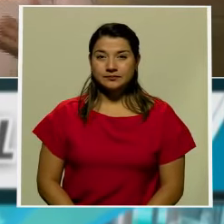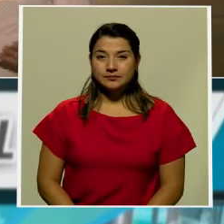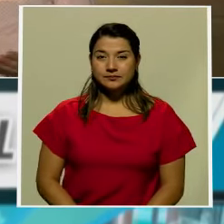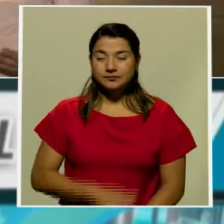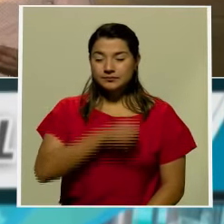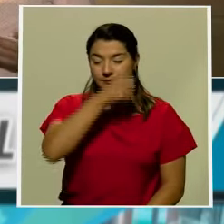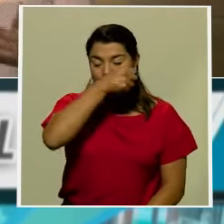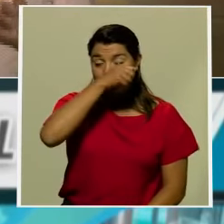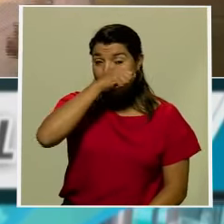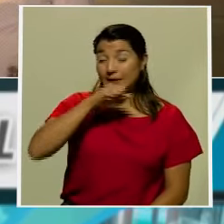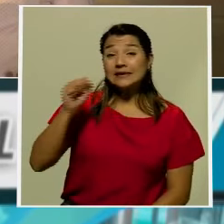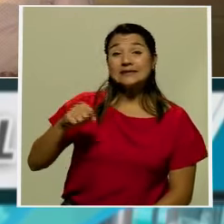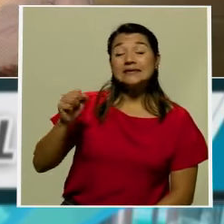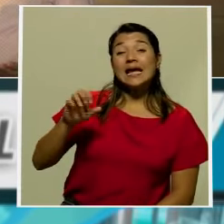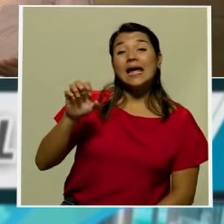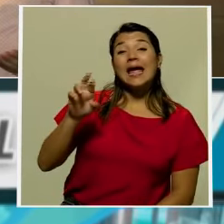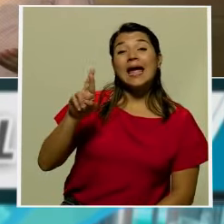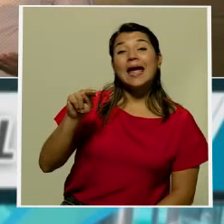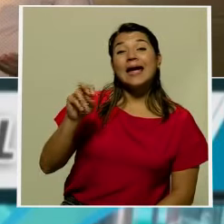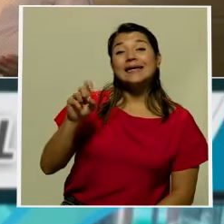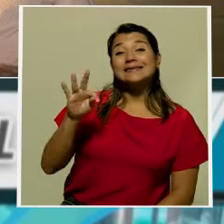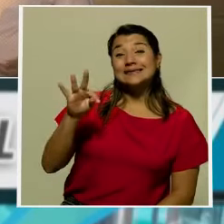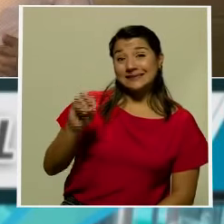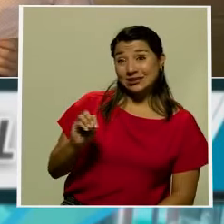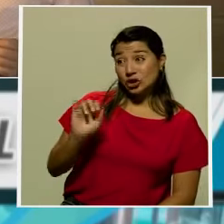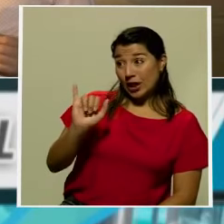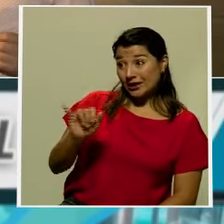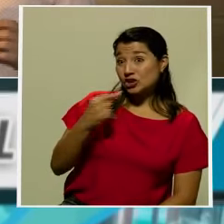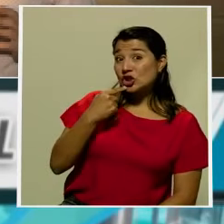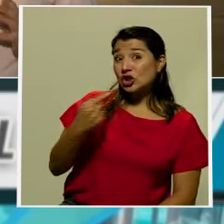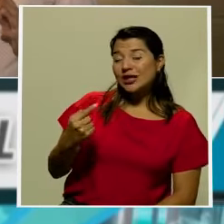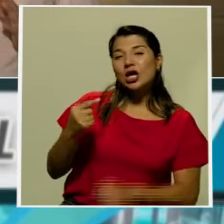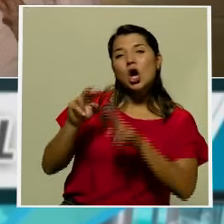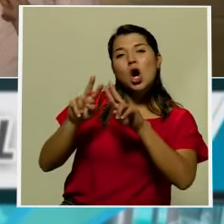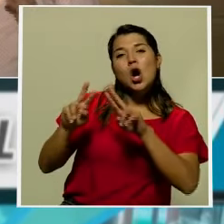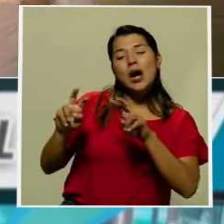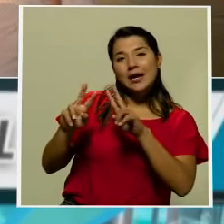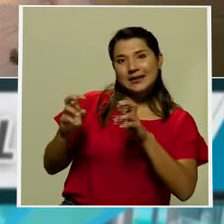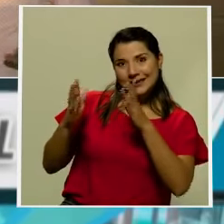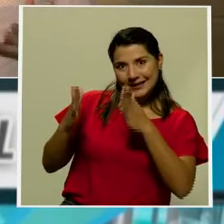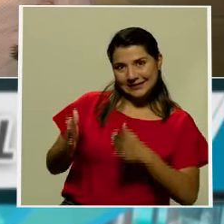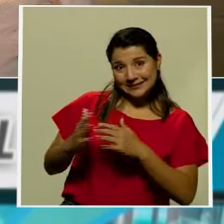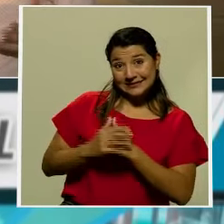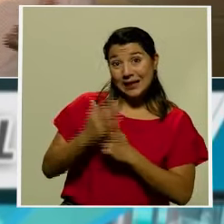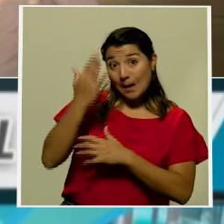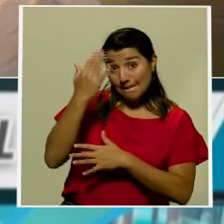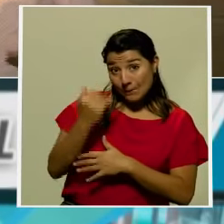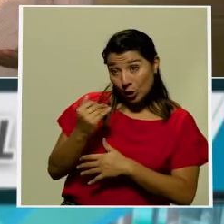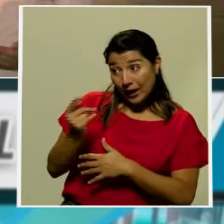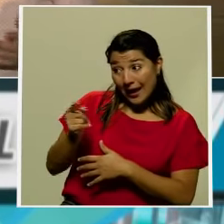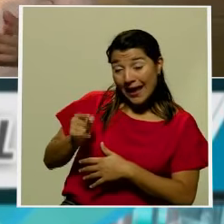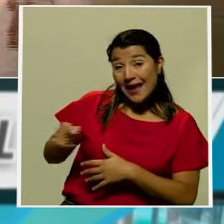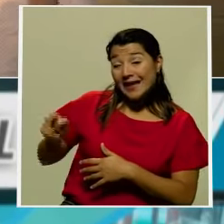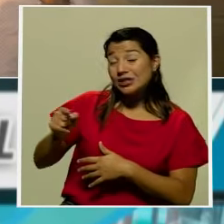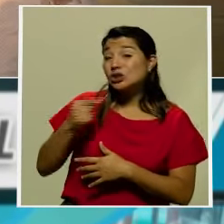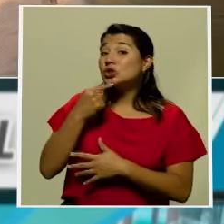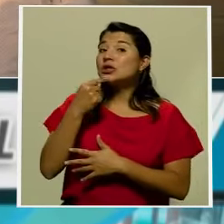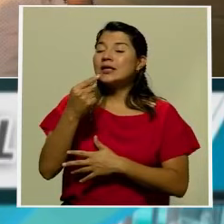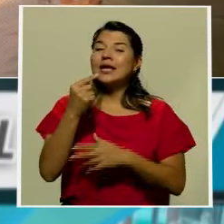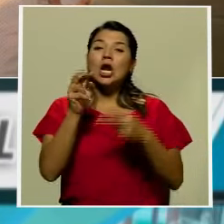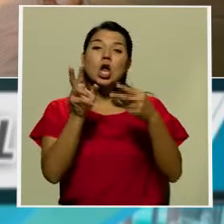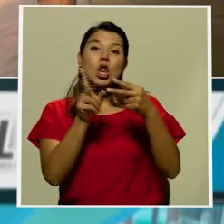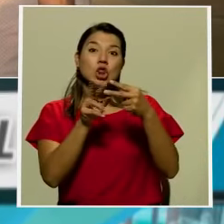así es Ernesto es parte también de lo que decían los especialistas porque ellos dejaban claro que pues son dos panoramas